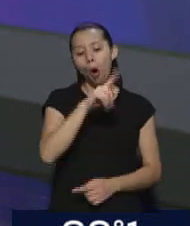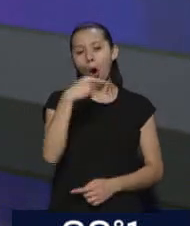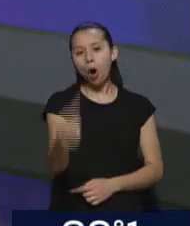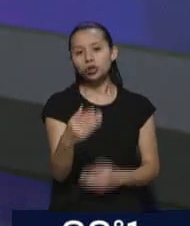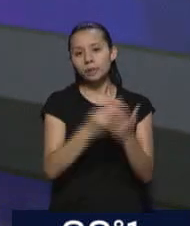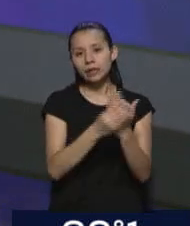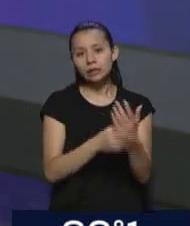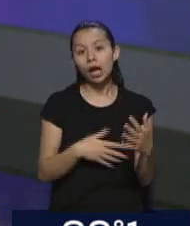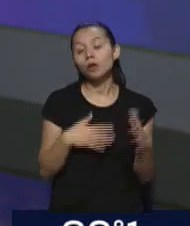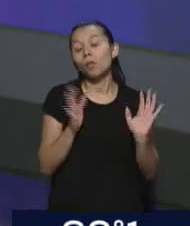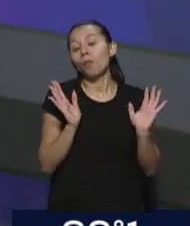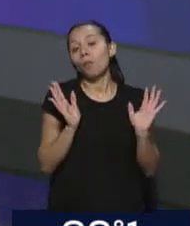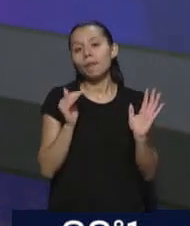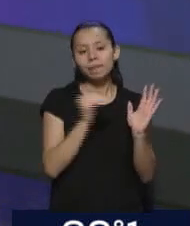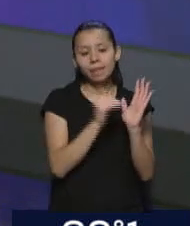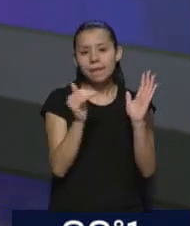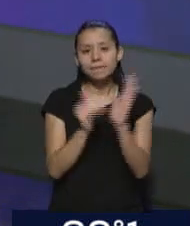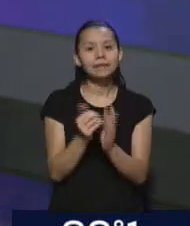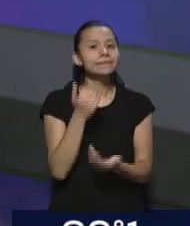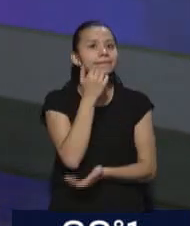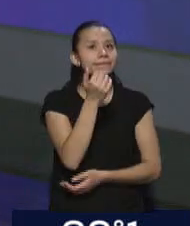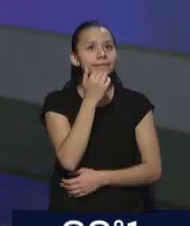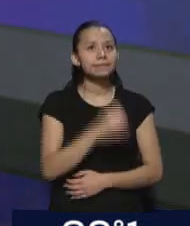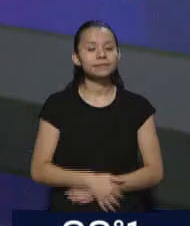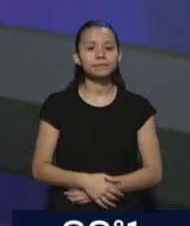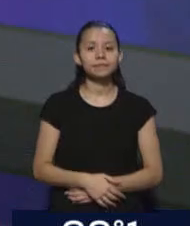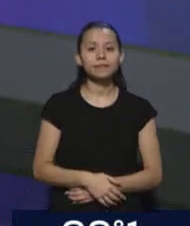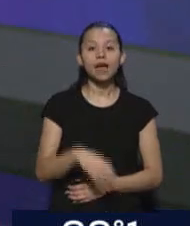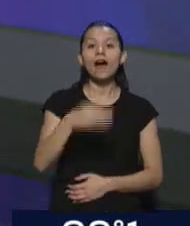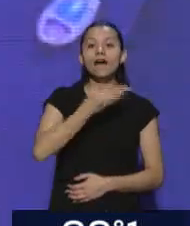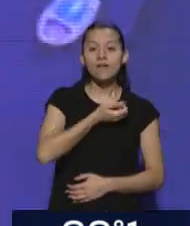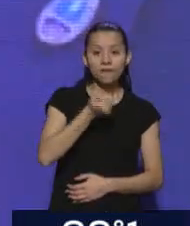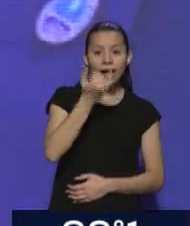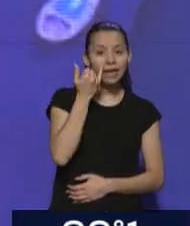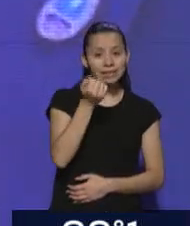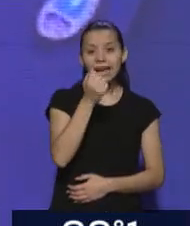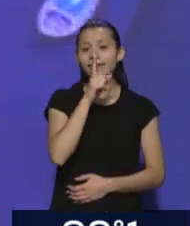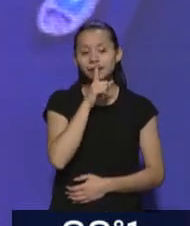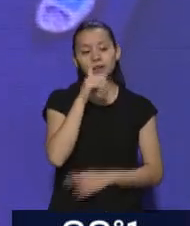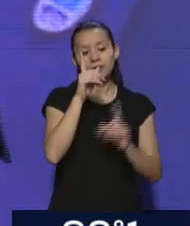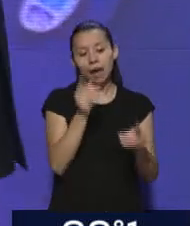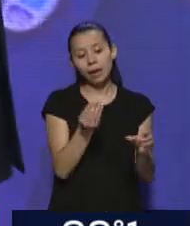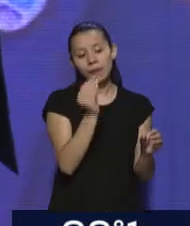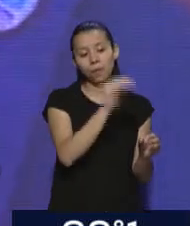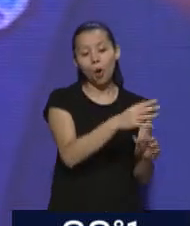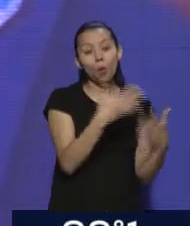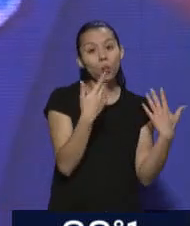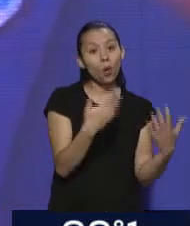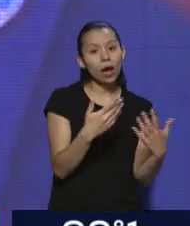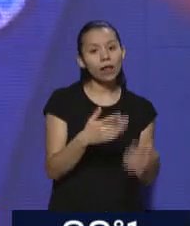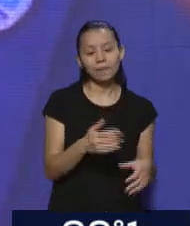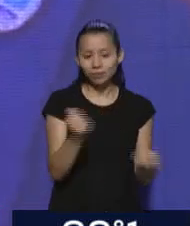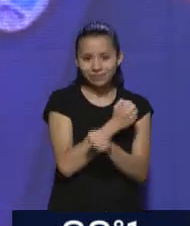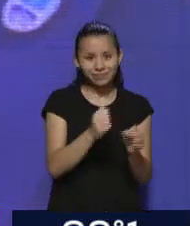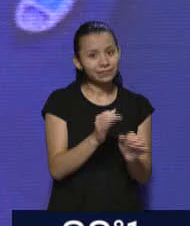Probablemente, probablemente. Acá puede estar el PQF allá, pero son posibilidades, especulaciones. Esto no está confirmado.